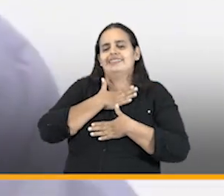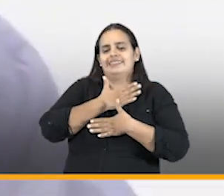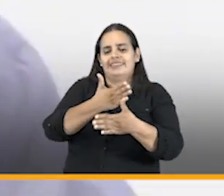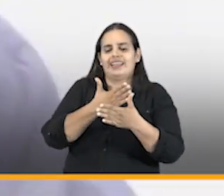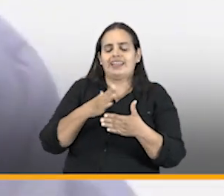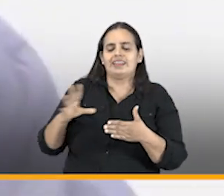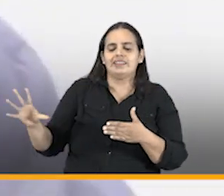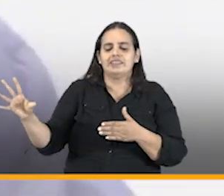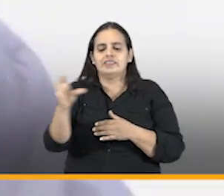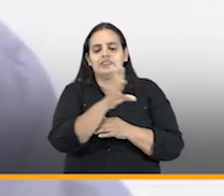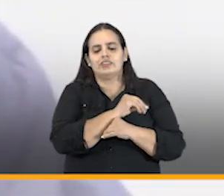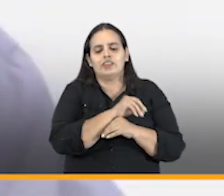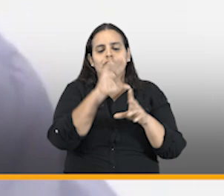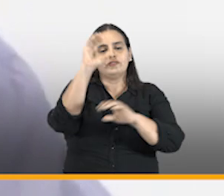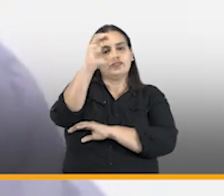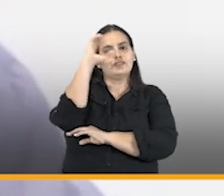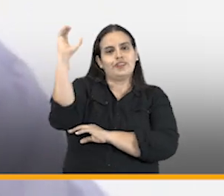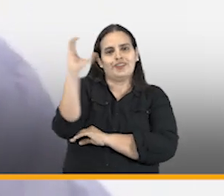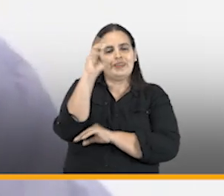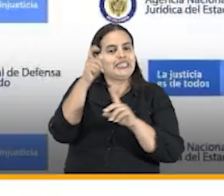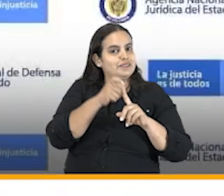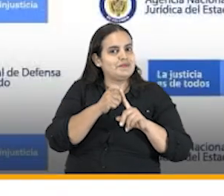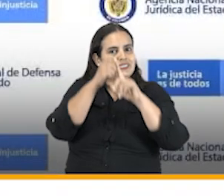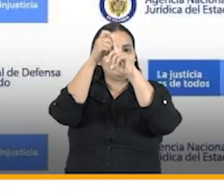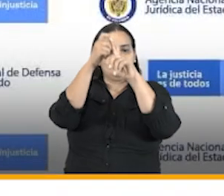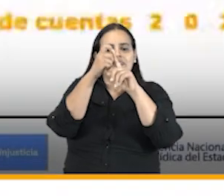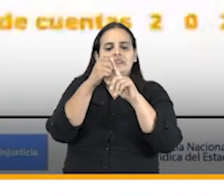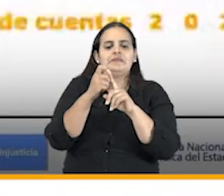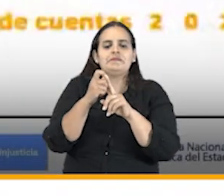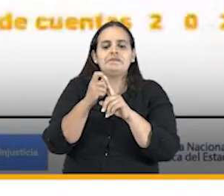afectuoso para todos los colombianos y especialmente